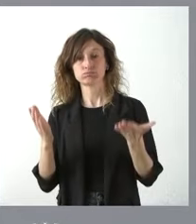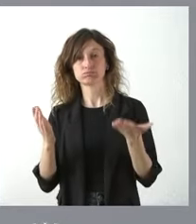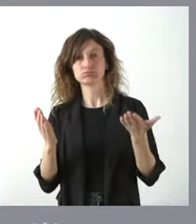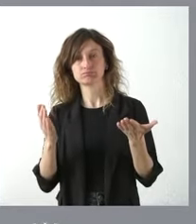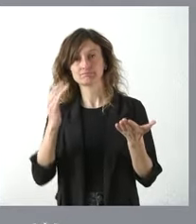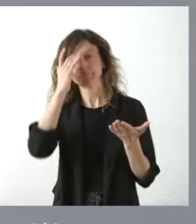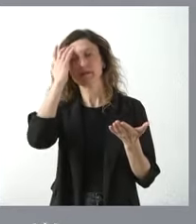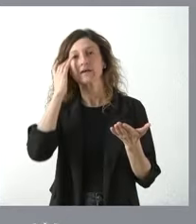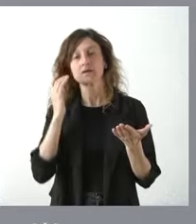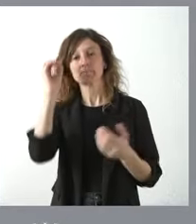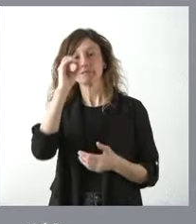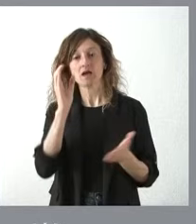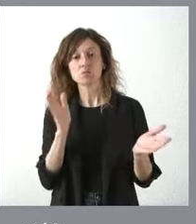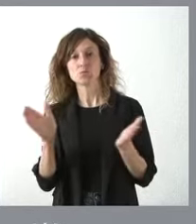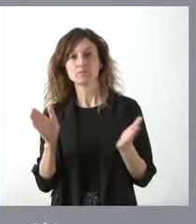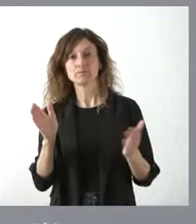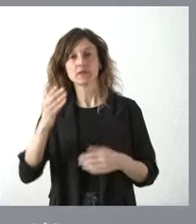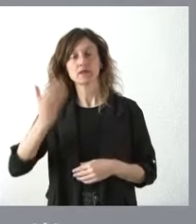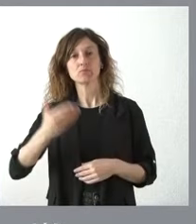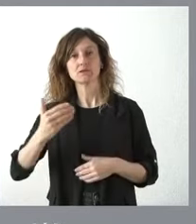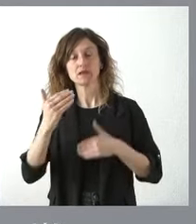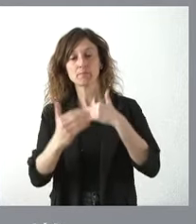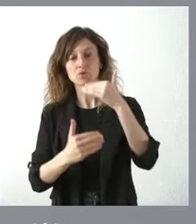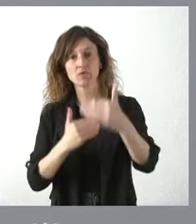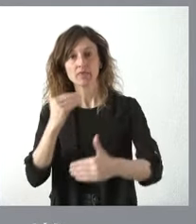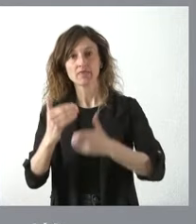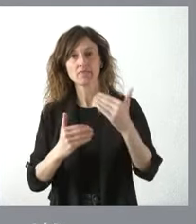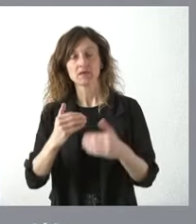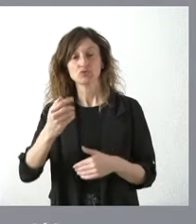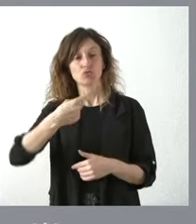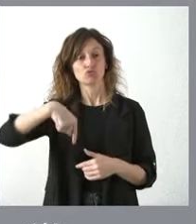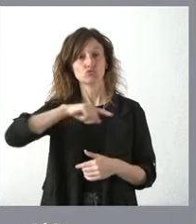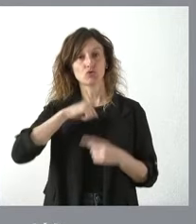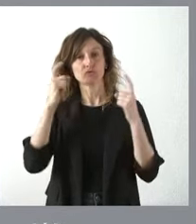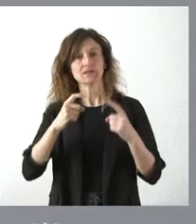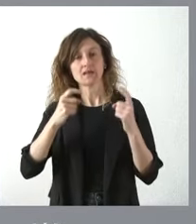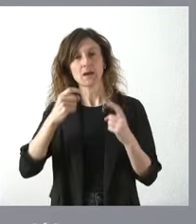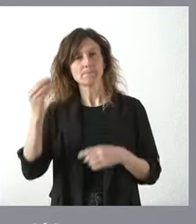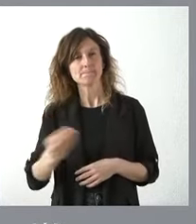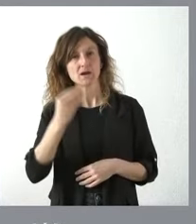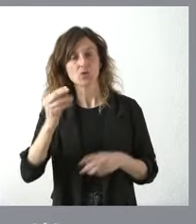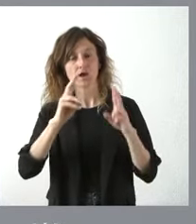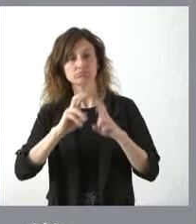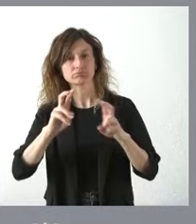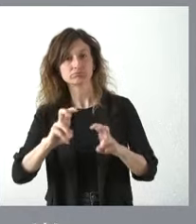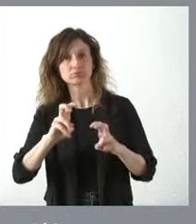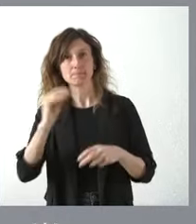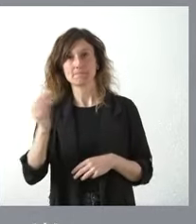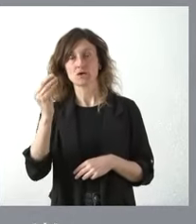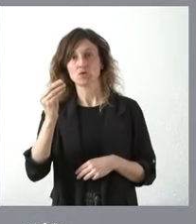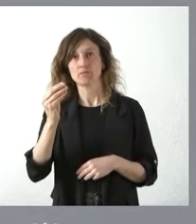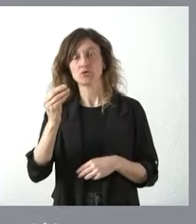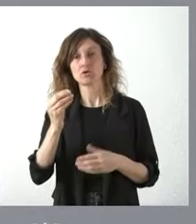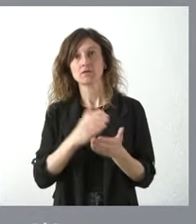elementos pues lógicamente es muy importante el procedimiento y en esto es lo que intentaremos mejorar y buscar la fórmula porque hay dos valores que todos